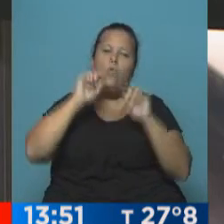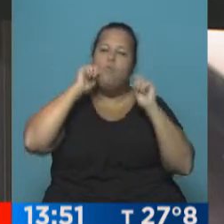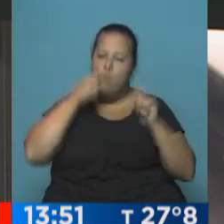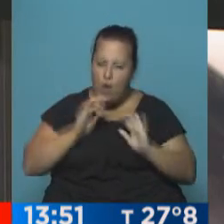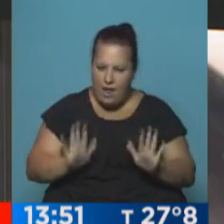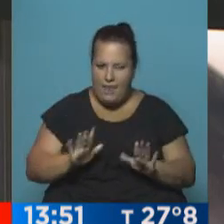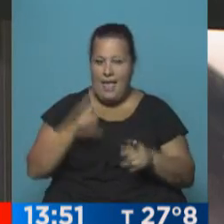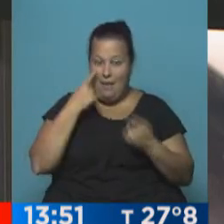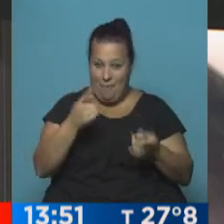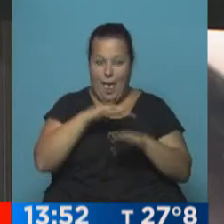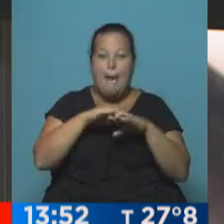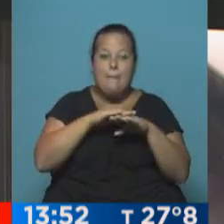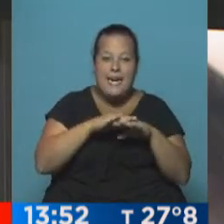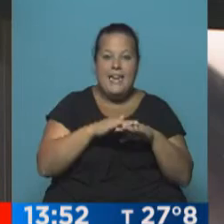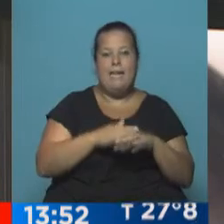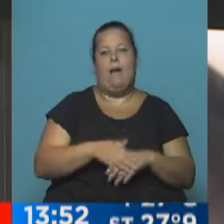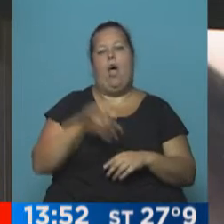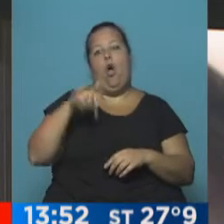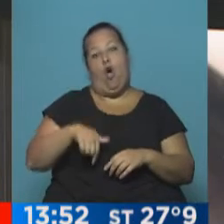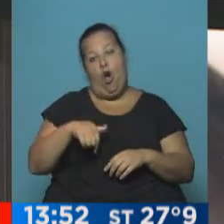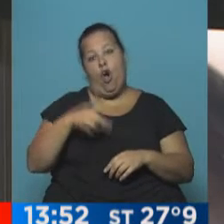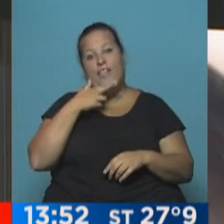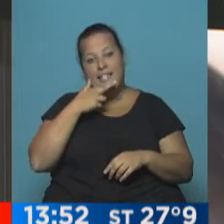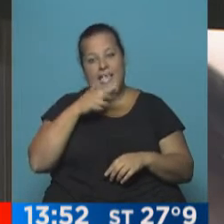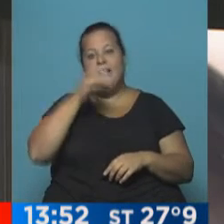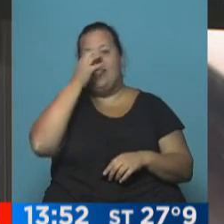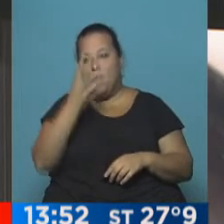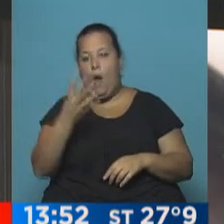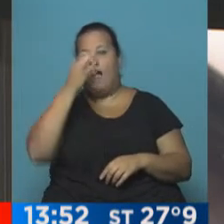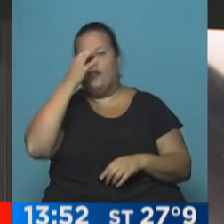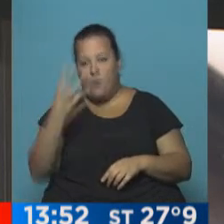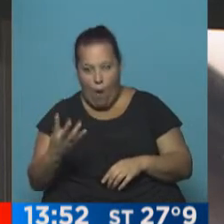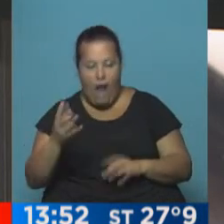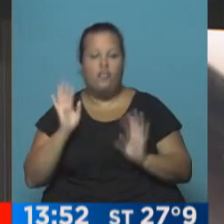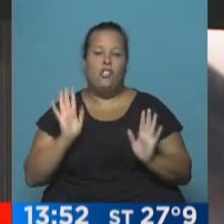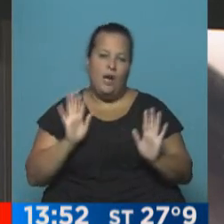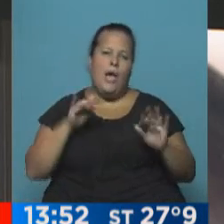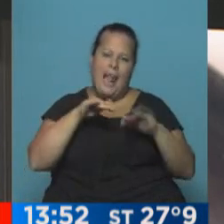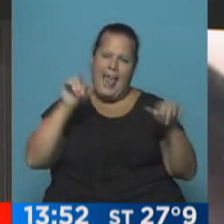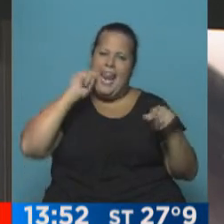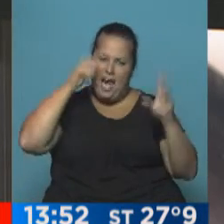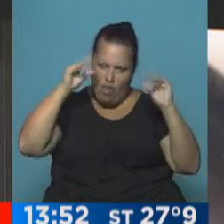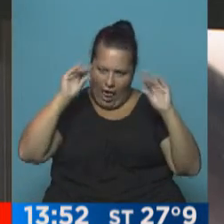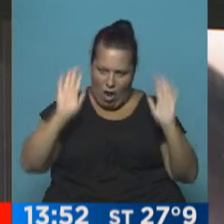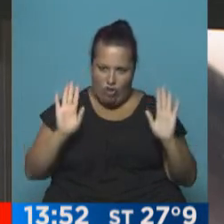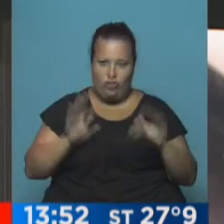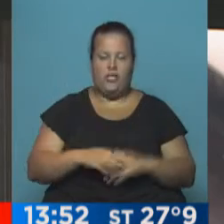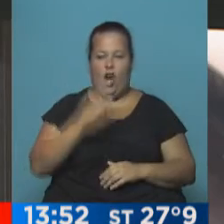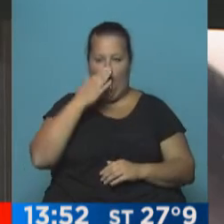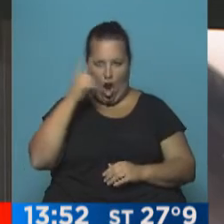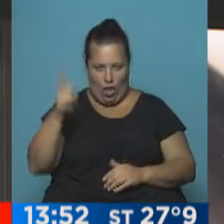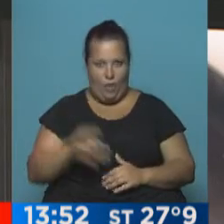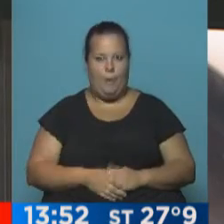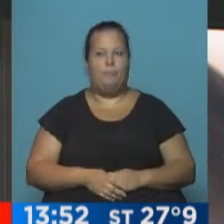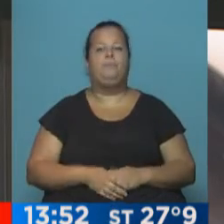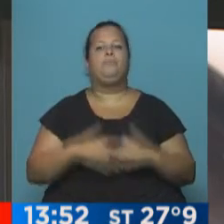agradables, como ven las mínimas. Hoy hubo 17, 24, 24, o va a estar lindísimo durante la noche en Córdoba.